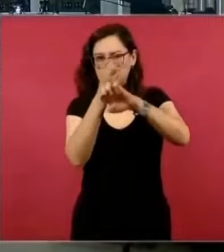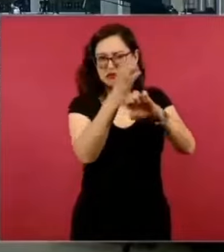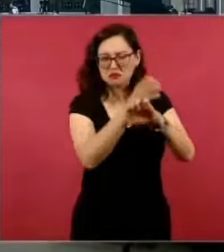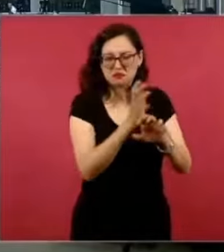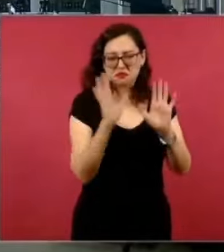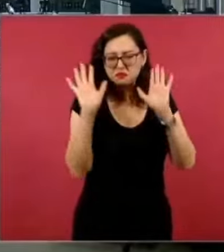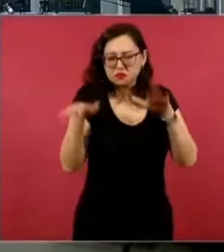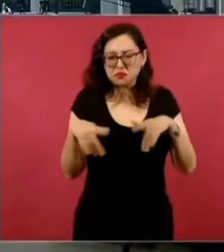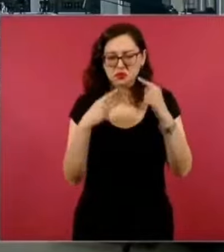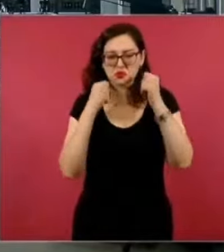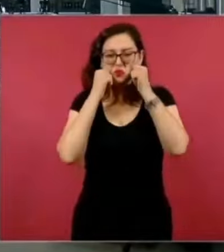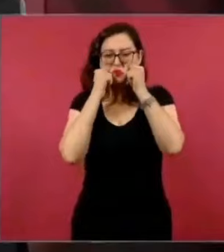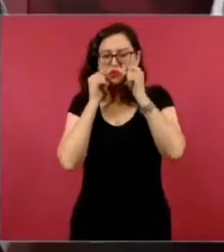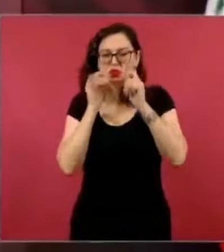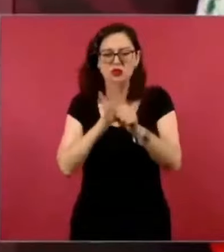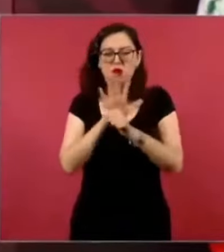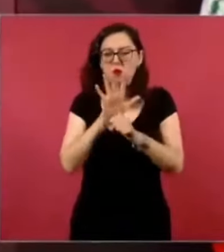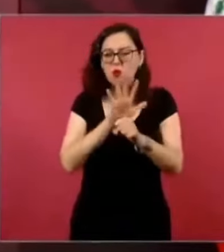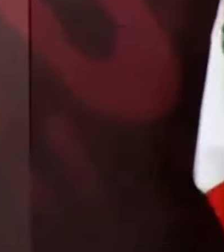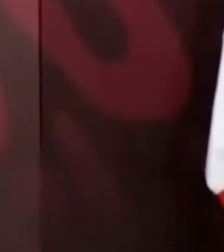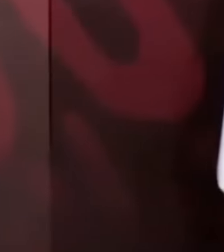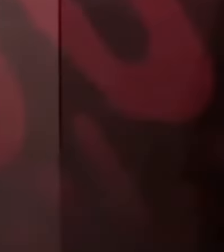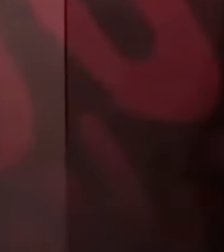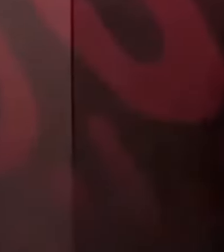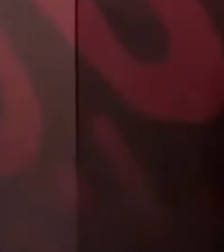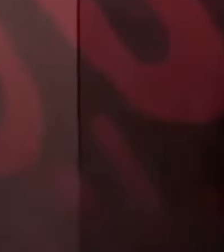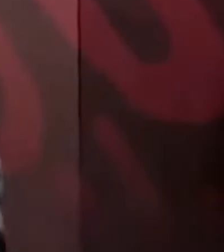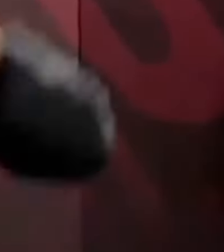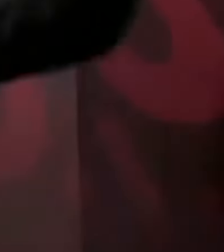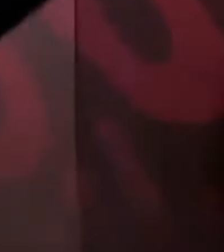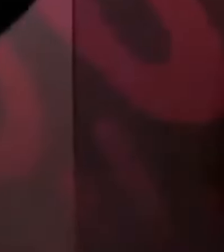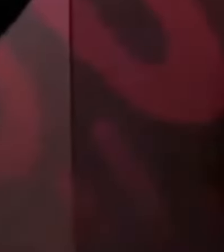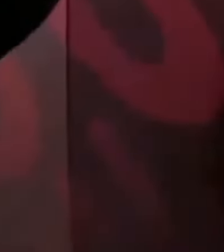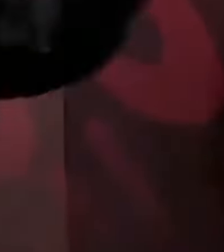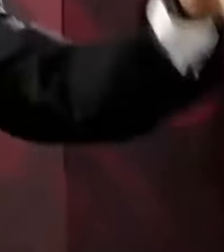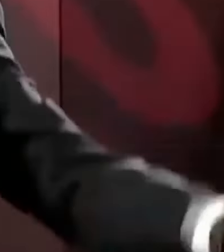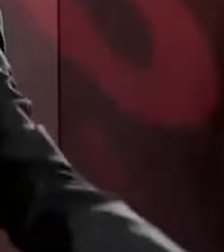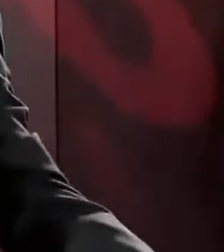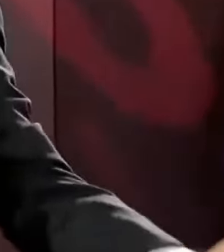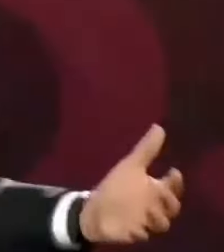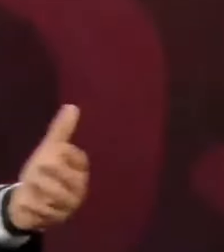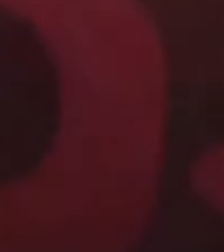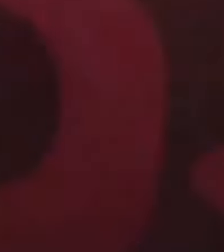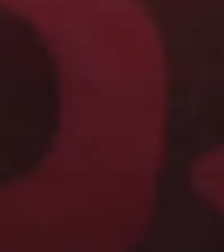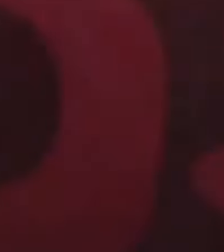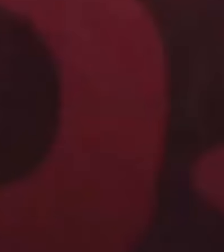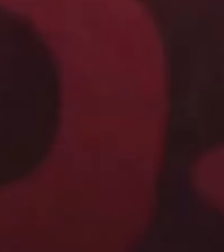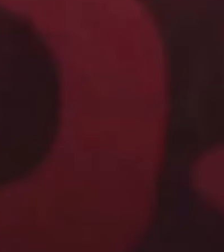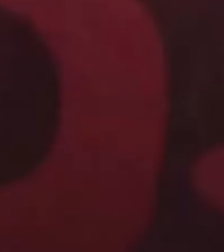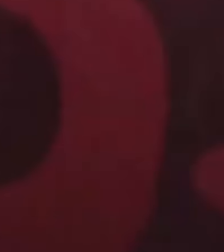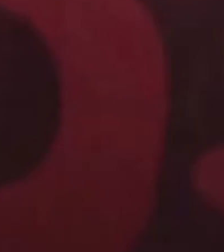Pero no era elicio de que me soñaba